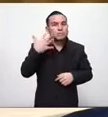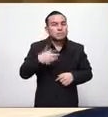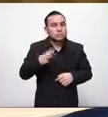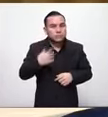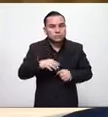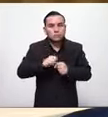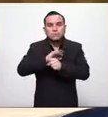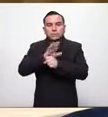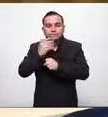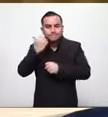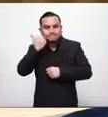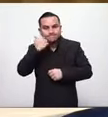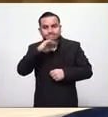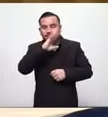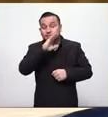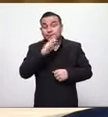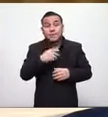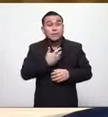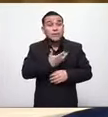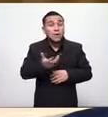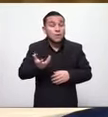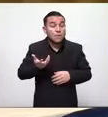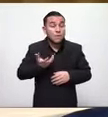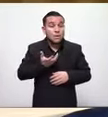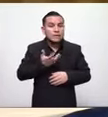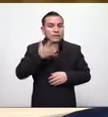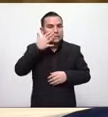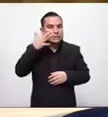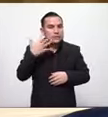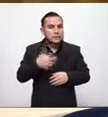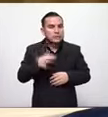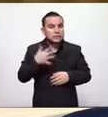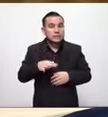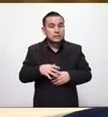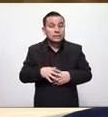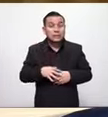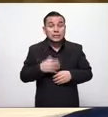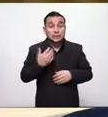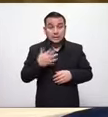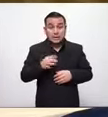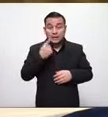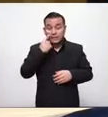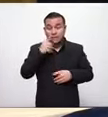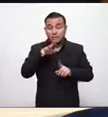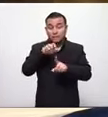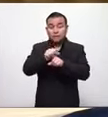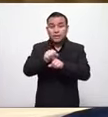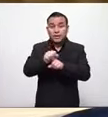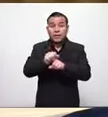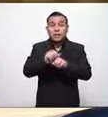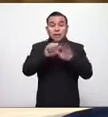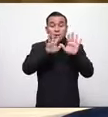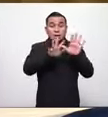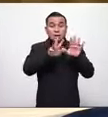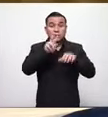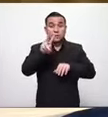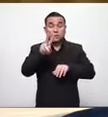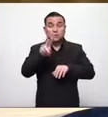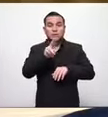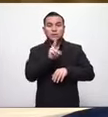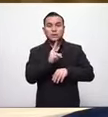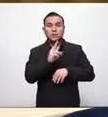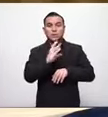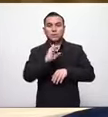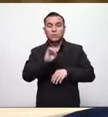las doce las doce UCI que estaban ahí están ocupadas